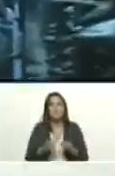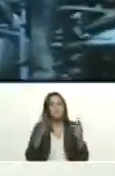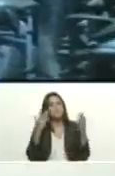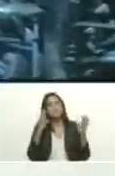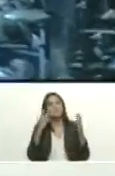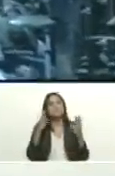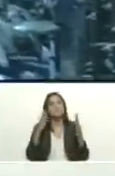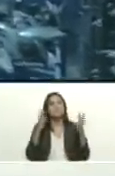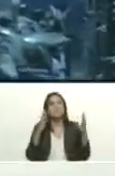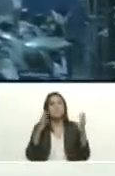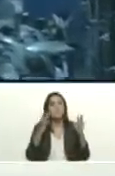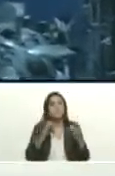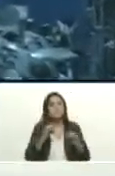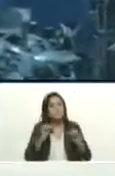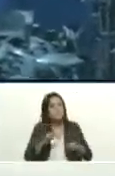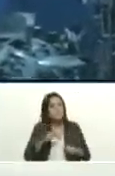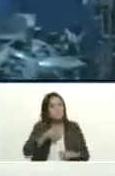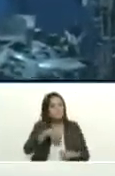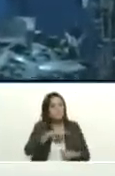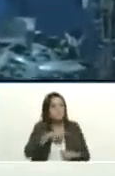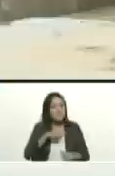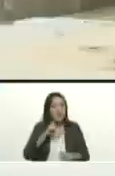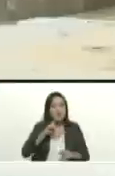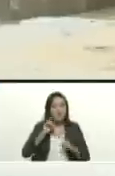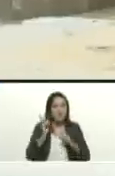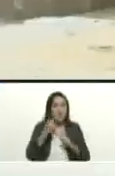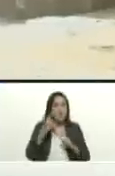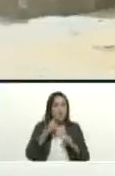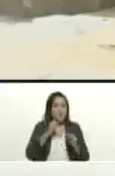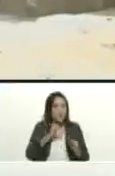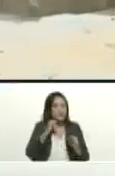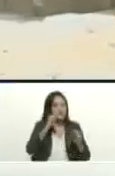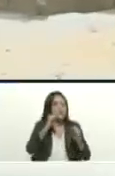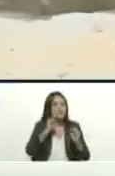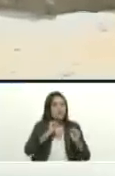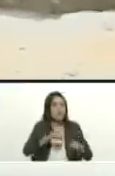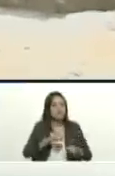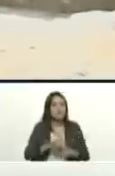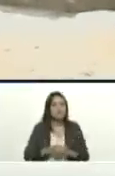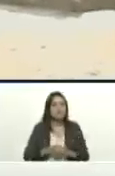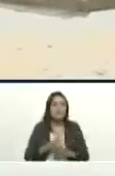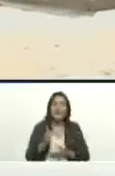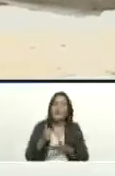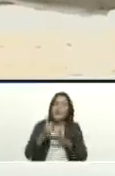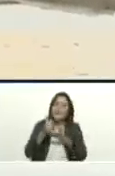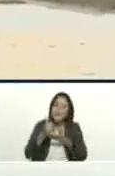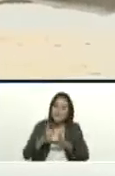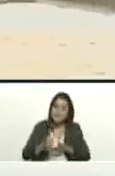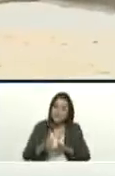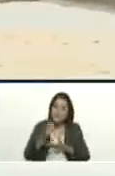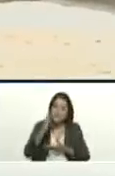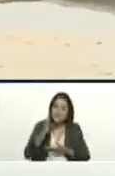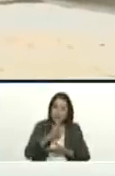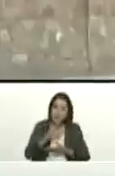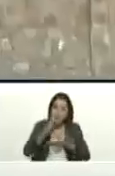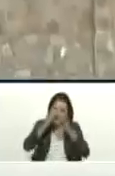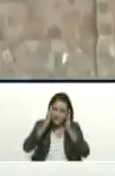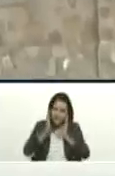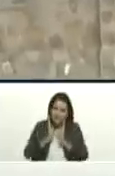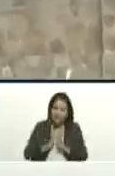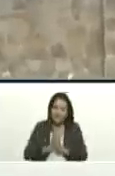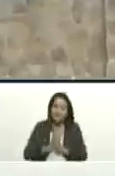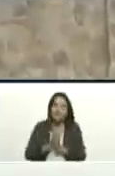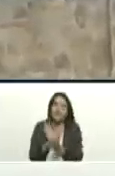juntos venceremos amén amén a las bendiciones de la virgencita del valle que nos